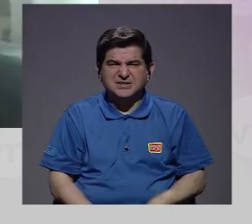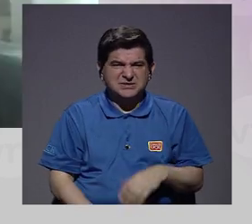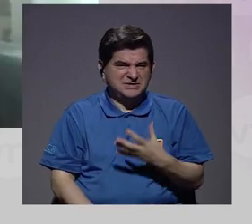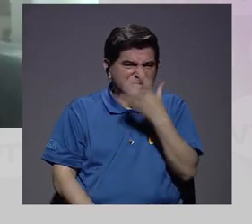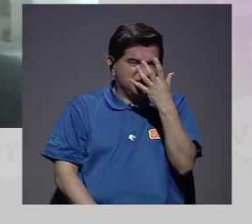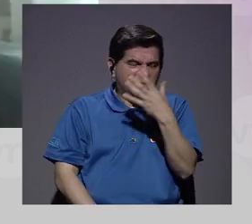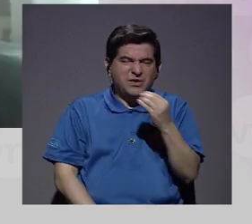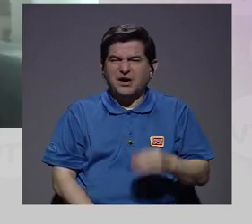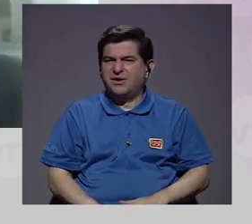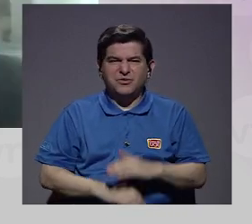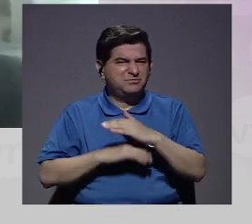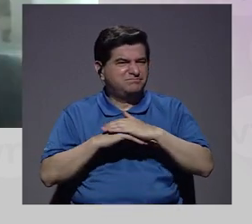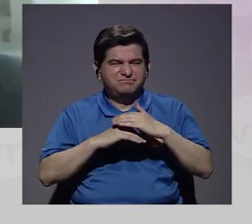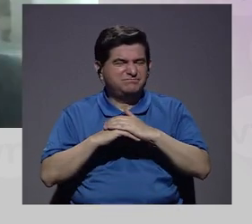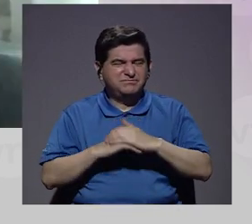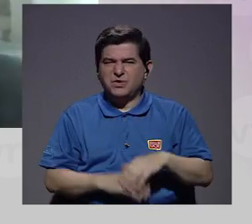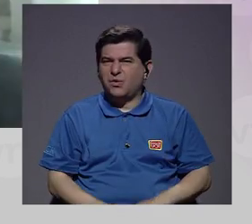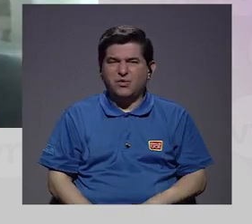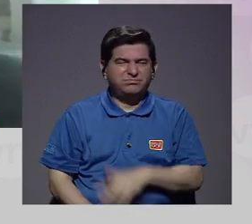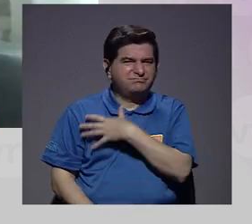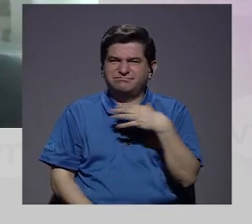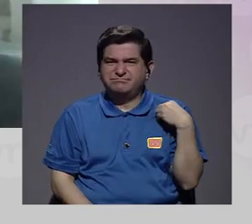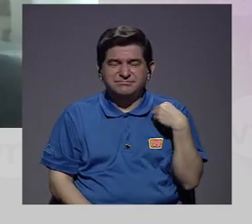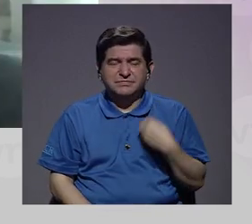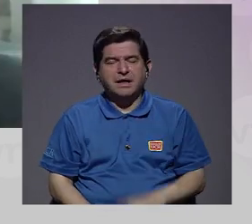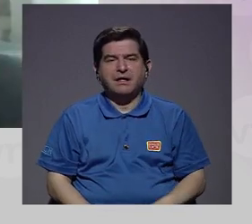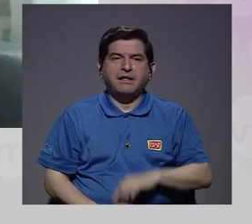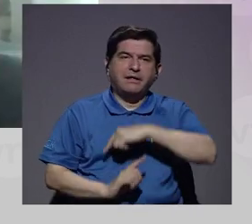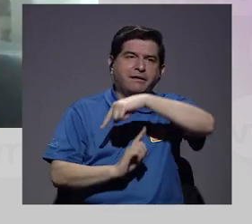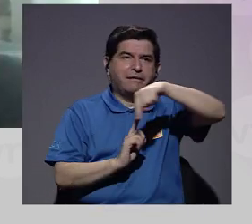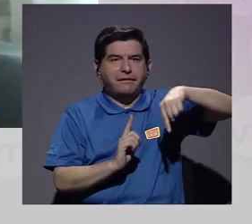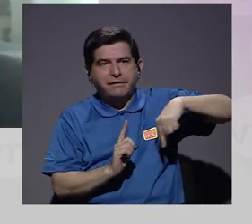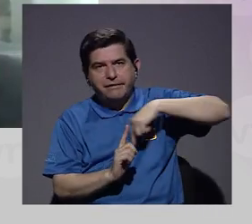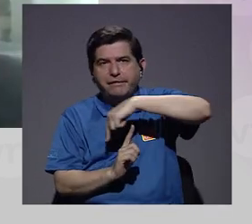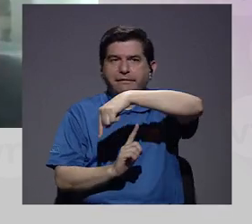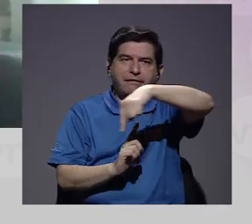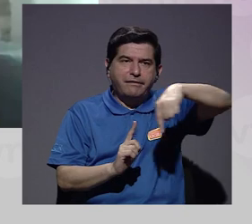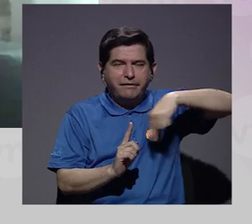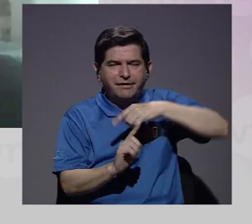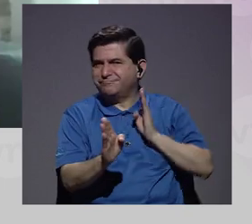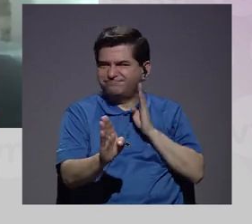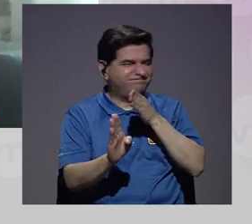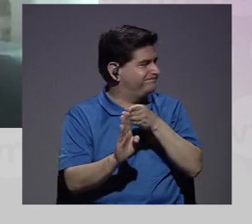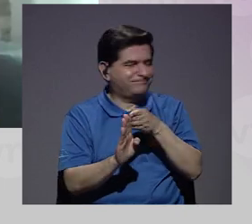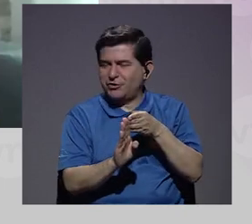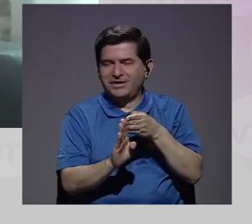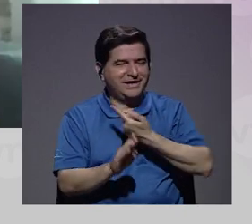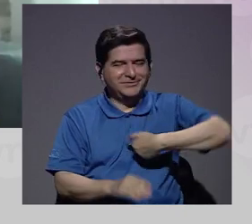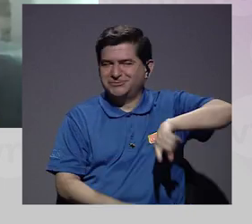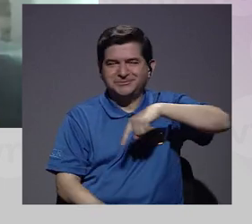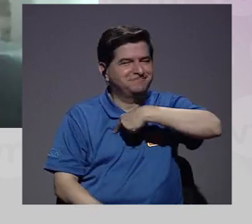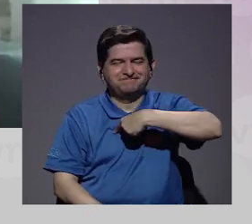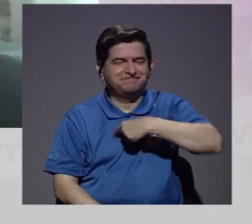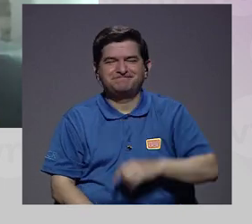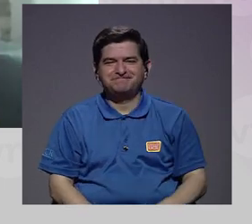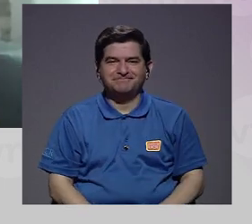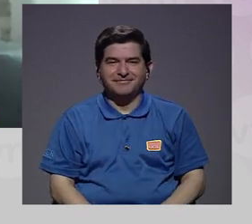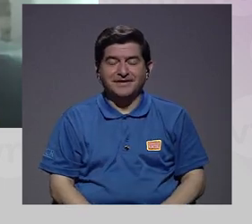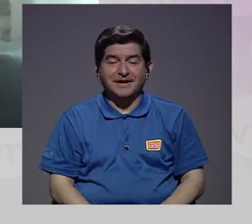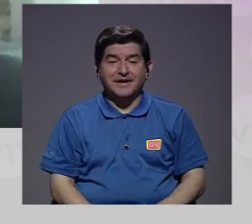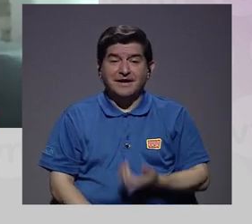lo que nos molesta o lo que nos incomoda. Le damos mucha vuelta, no somos como directos en esa parte.